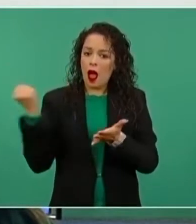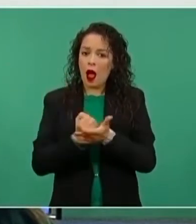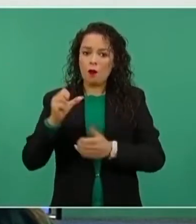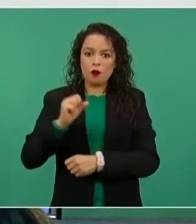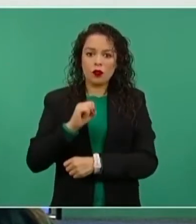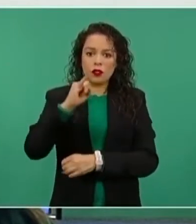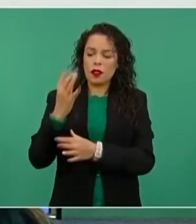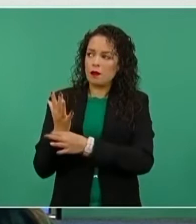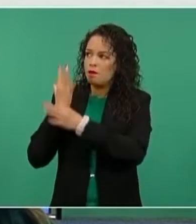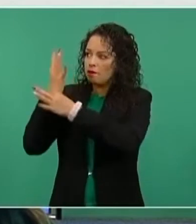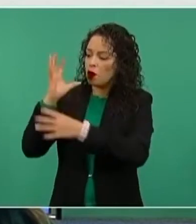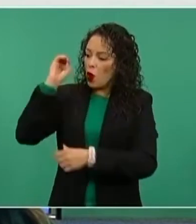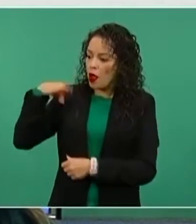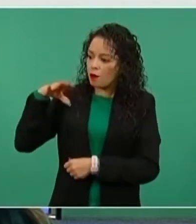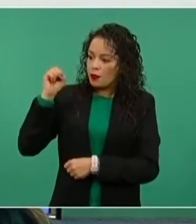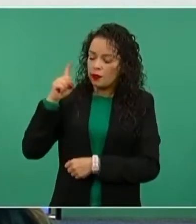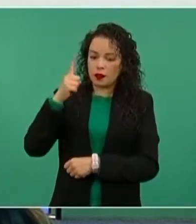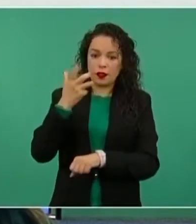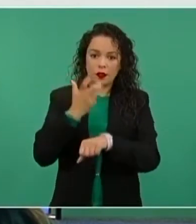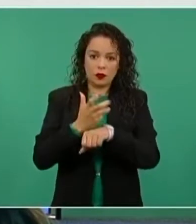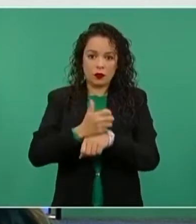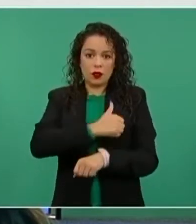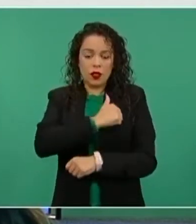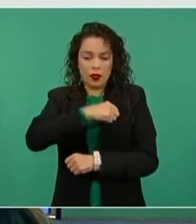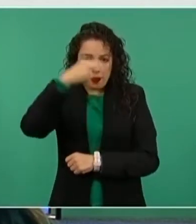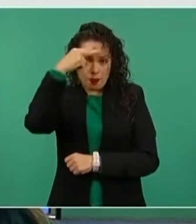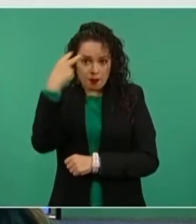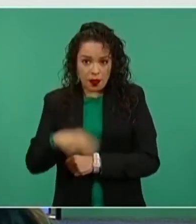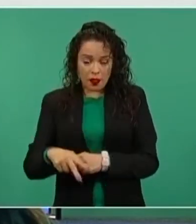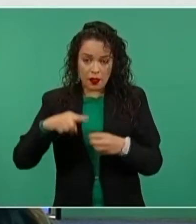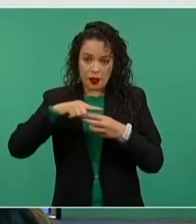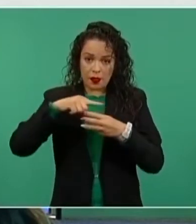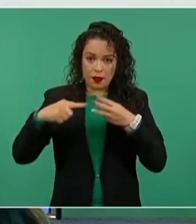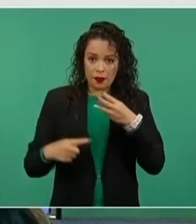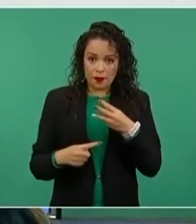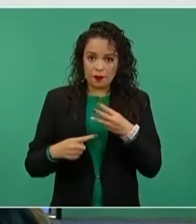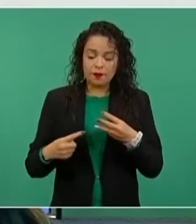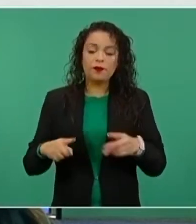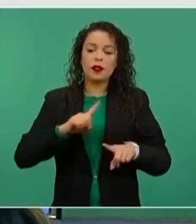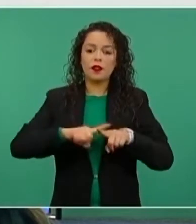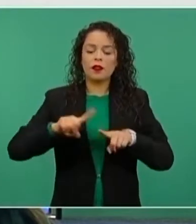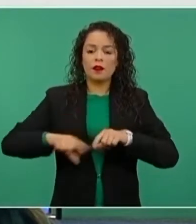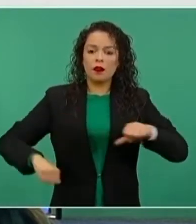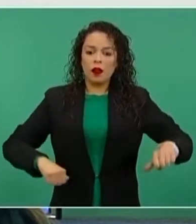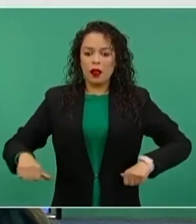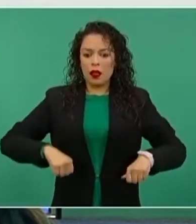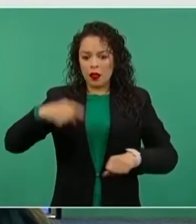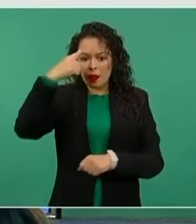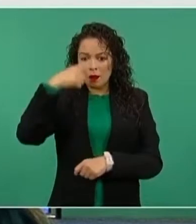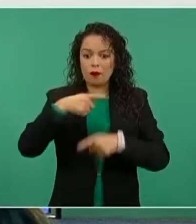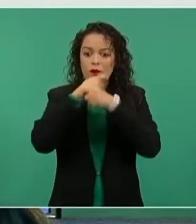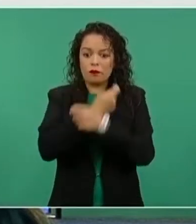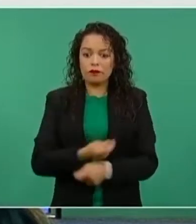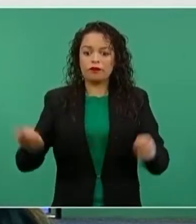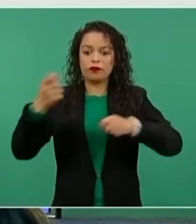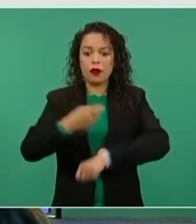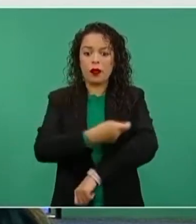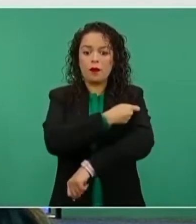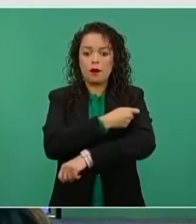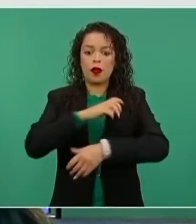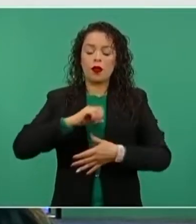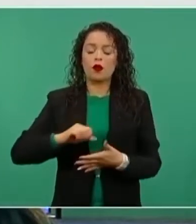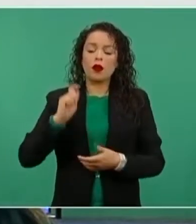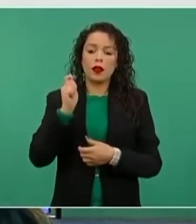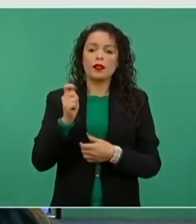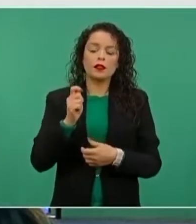en Estados Unidos, Canadá y México. Acciones conjuntas para proveer vacunas contra el COVID-19 de América